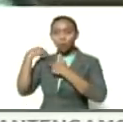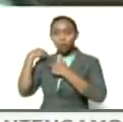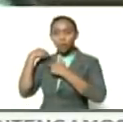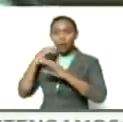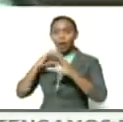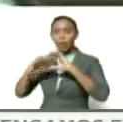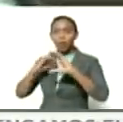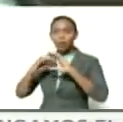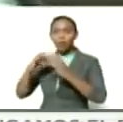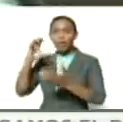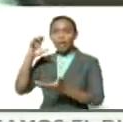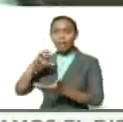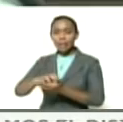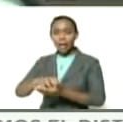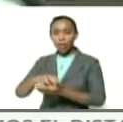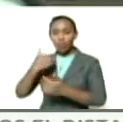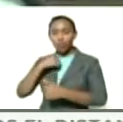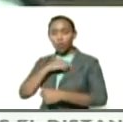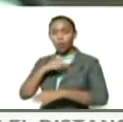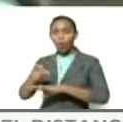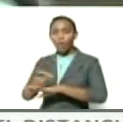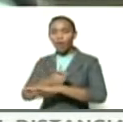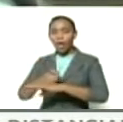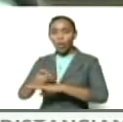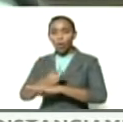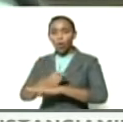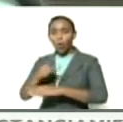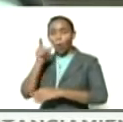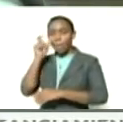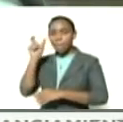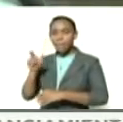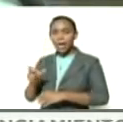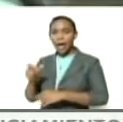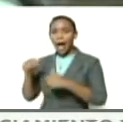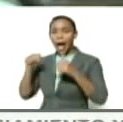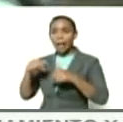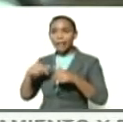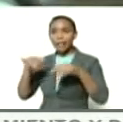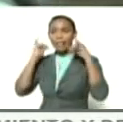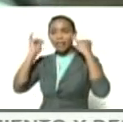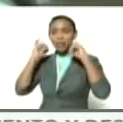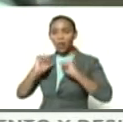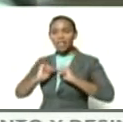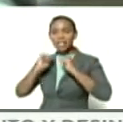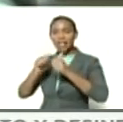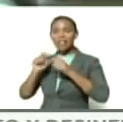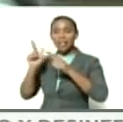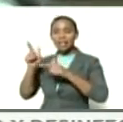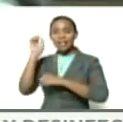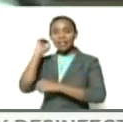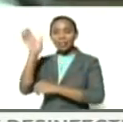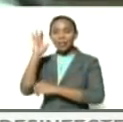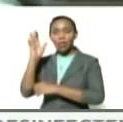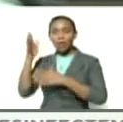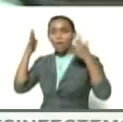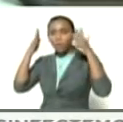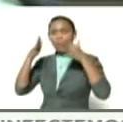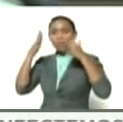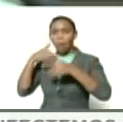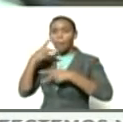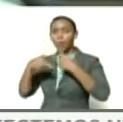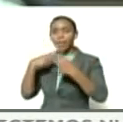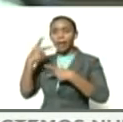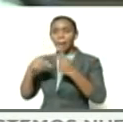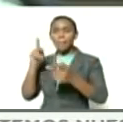comunicación del estado por supuesto nuestro gobernador Víctor Clark aquí celebrando la iniciativa de este seminario de formación política